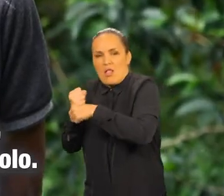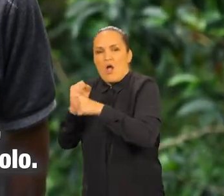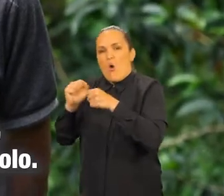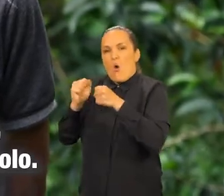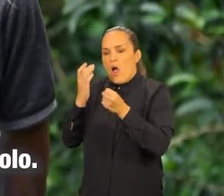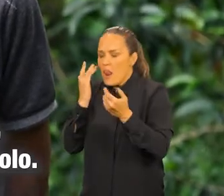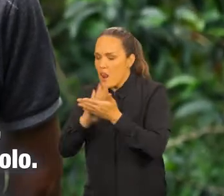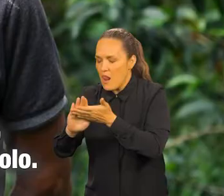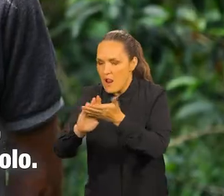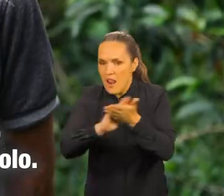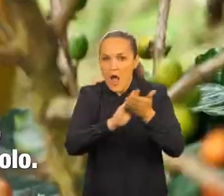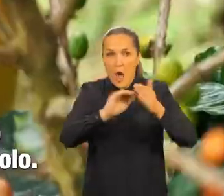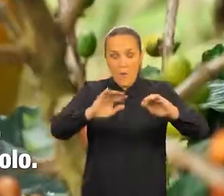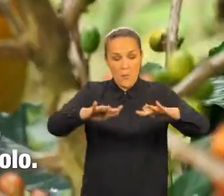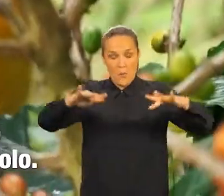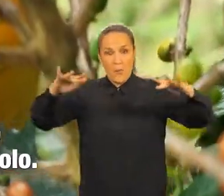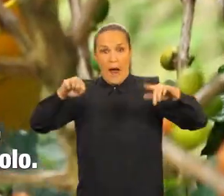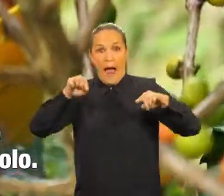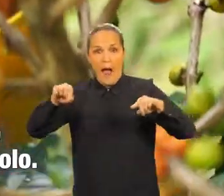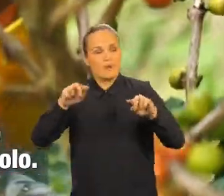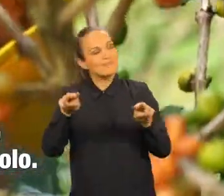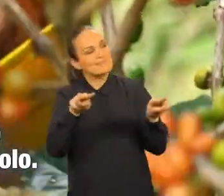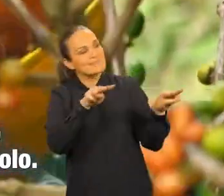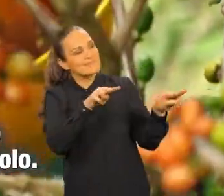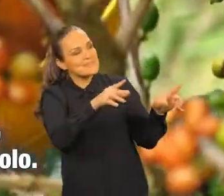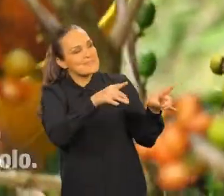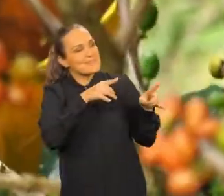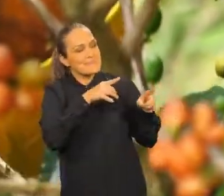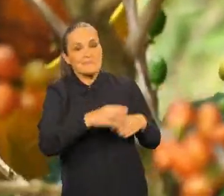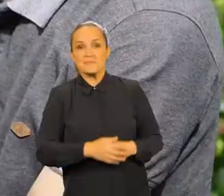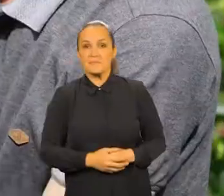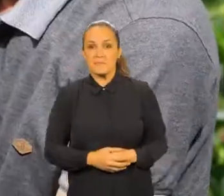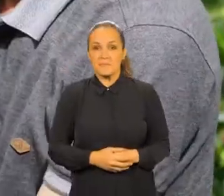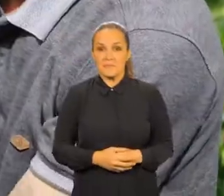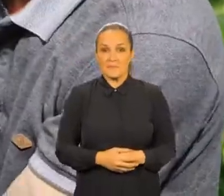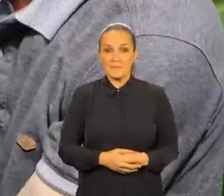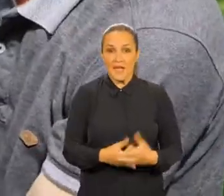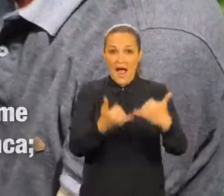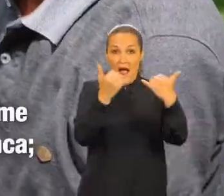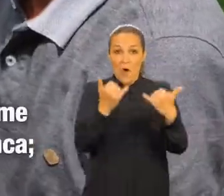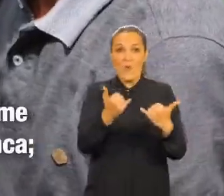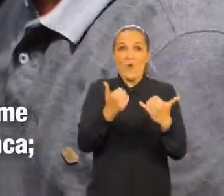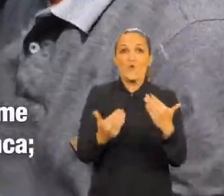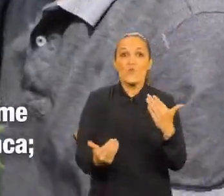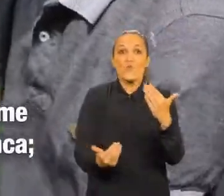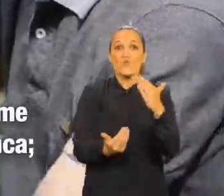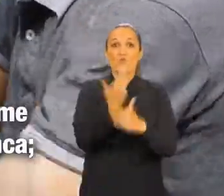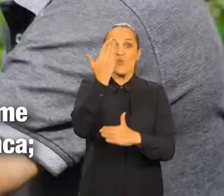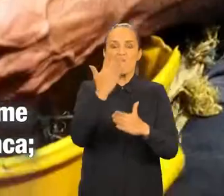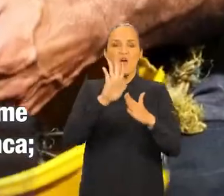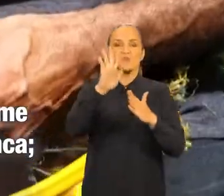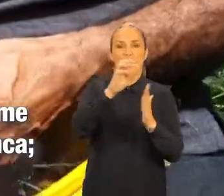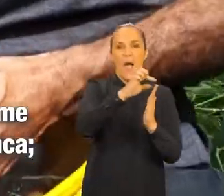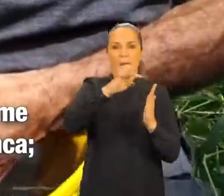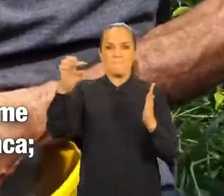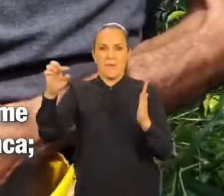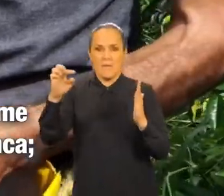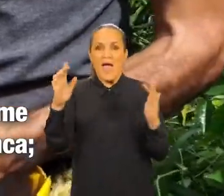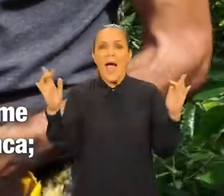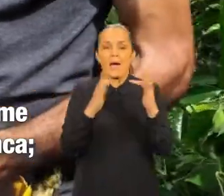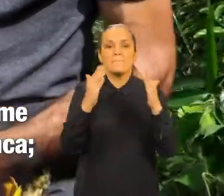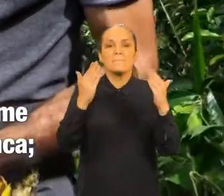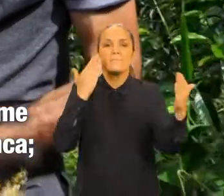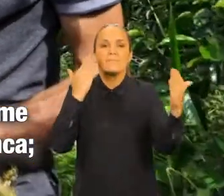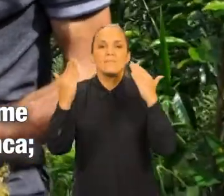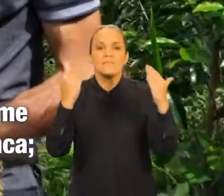Por ejemplo, recolectando, limpiando el café, plateándolo. Itago es una aplicación web y móvil